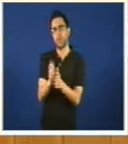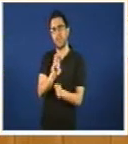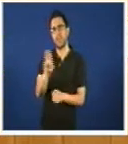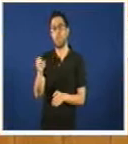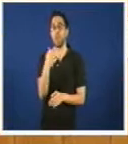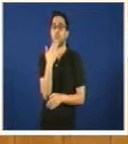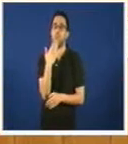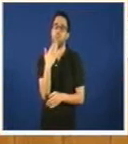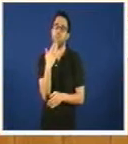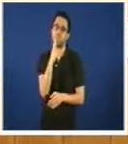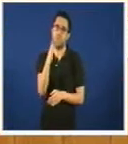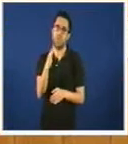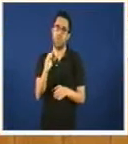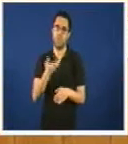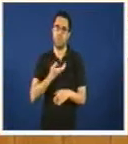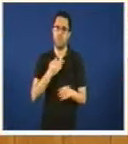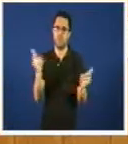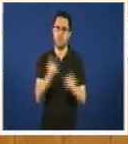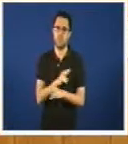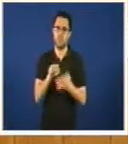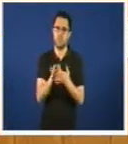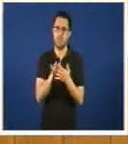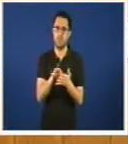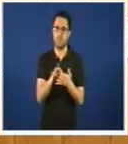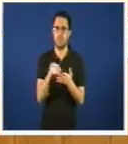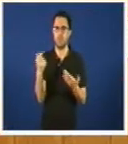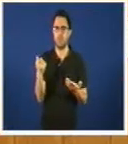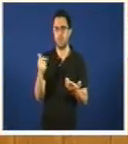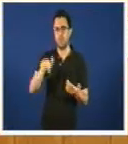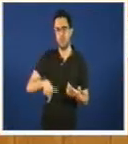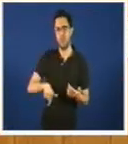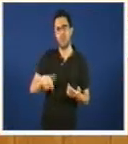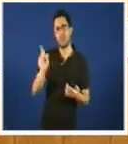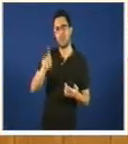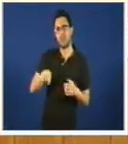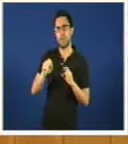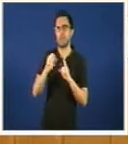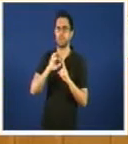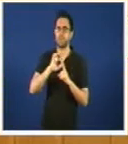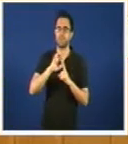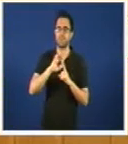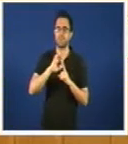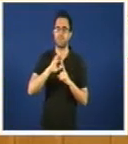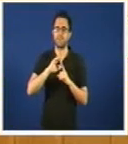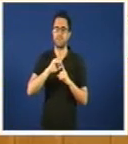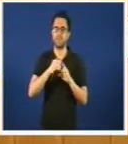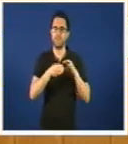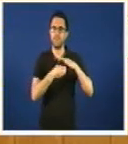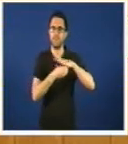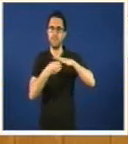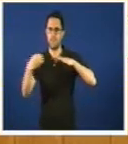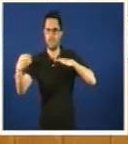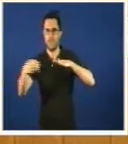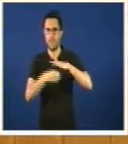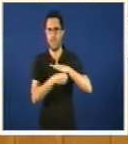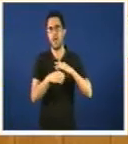siguen teimando co teleférico cando saben que teñen un estudo sobre a movilidade da cidade da cultura na fundación